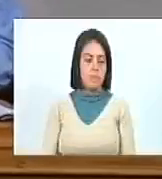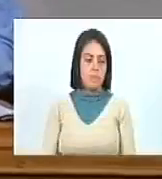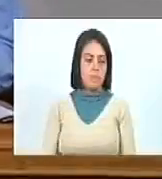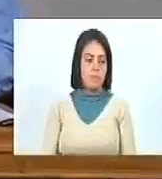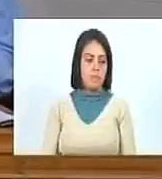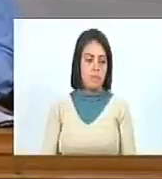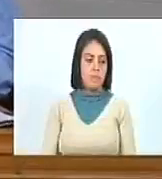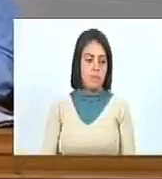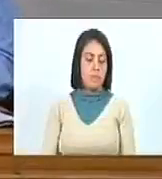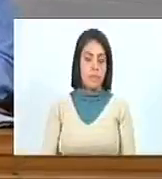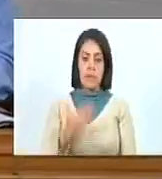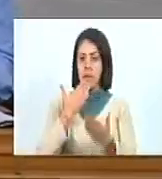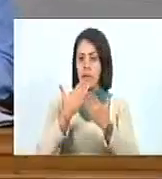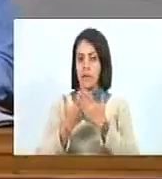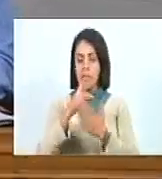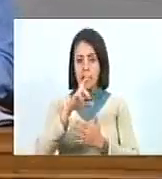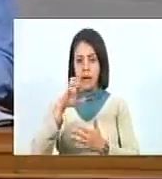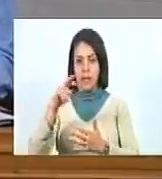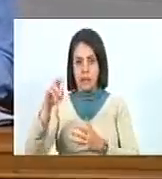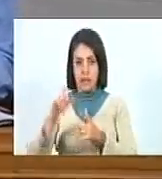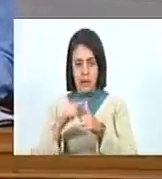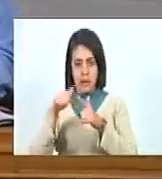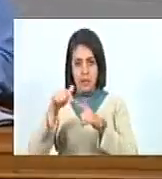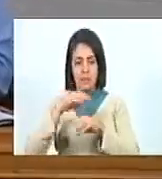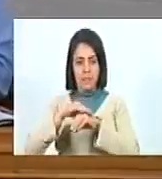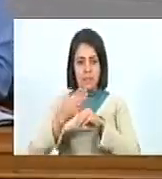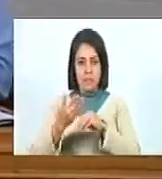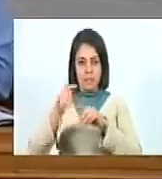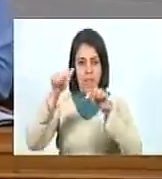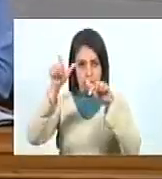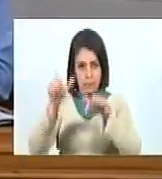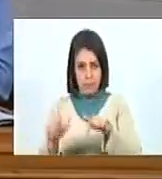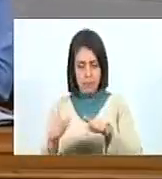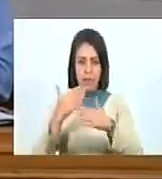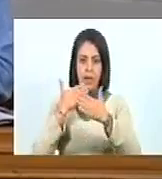diputado René Coltat Vivas.